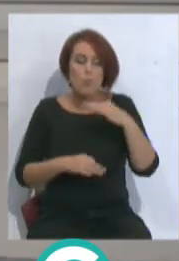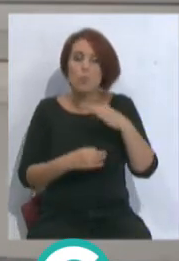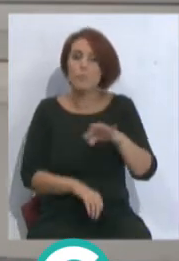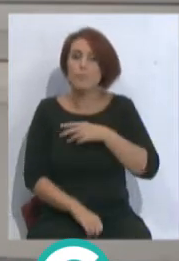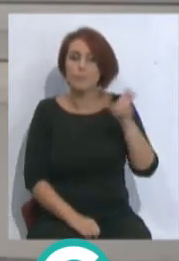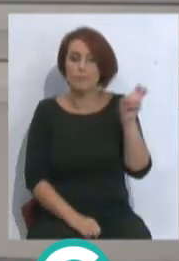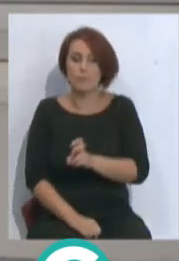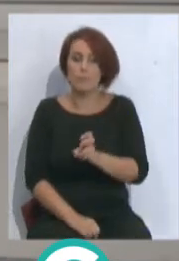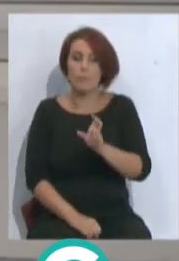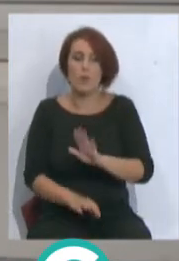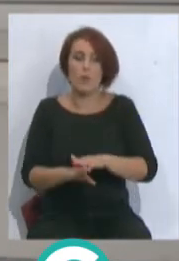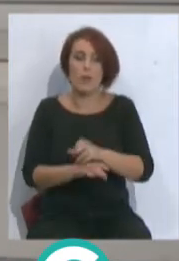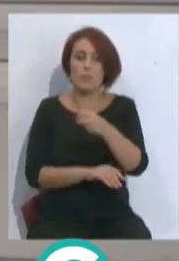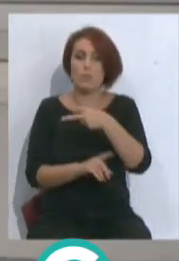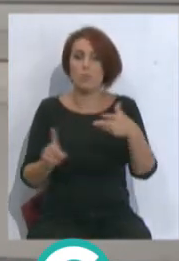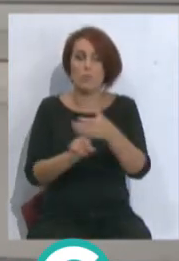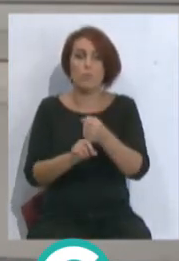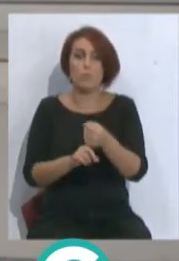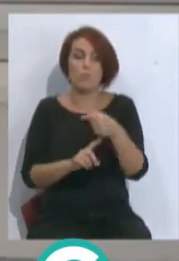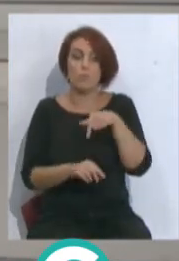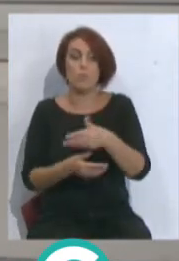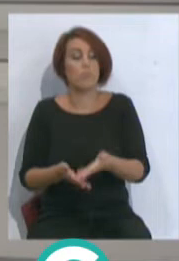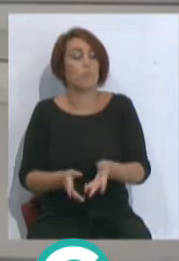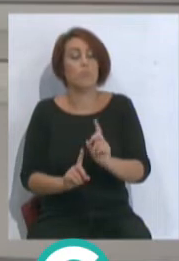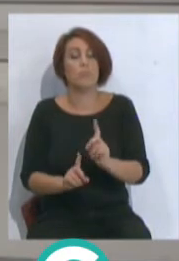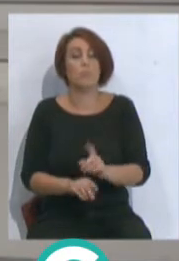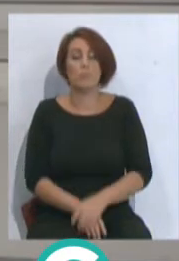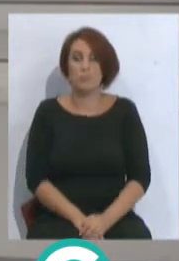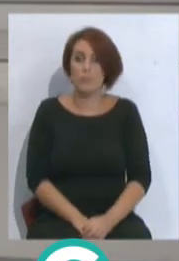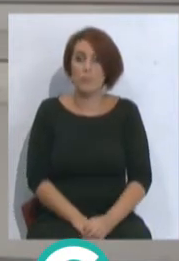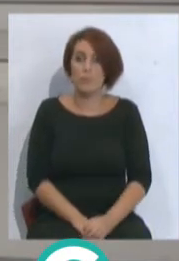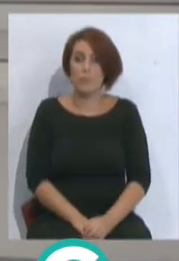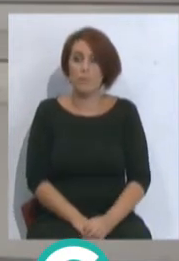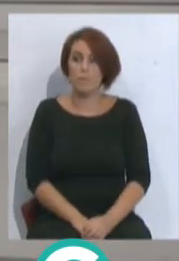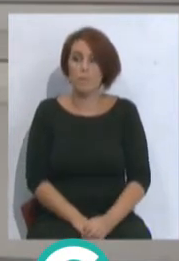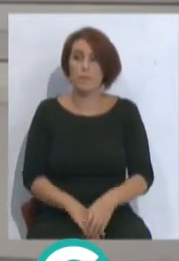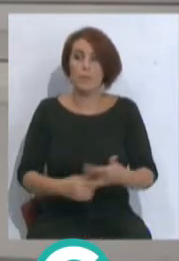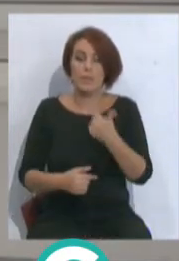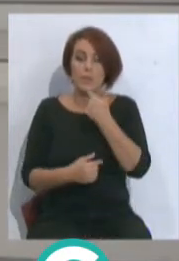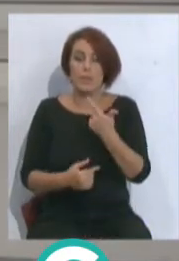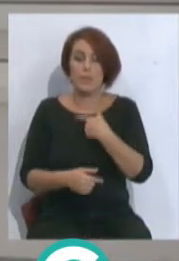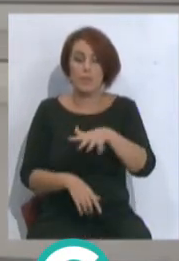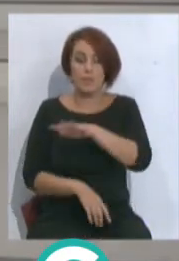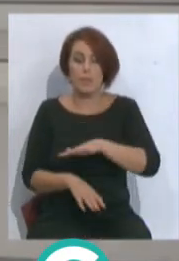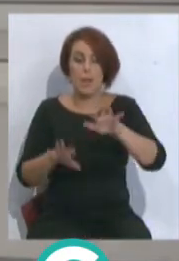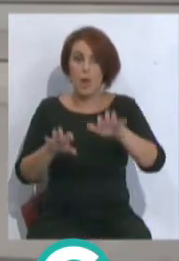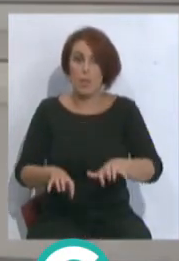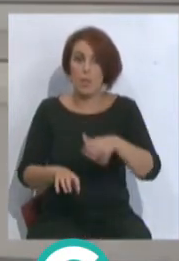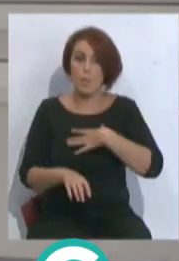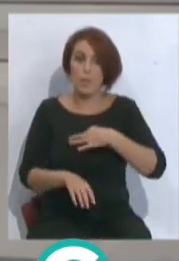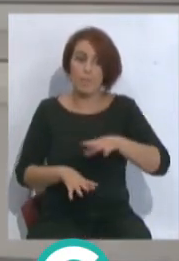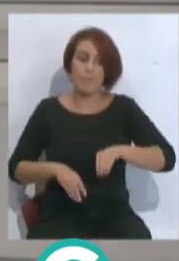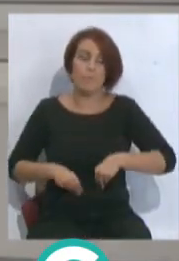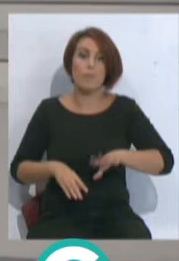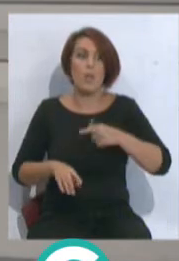yo vivo de los resultados. que se va a mantener. No vivo de esto. Claro, decir eso en Cádiz puede ser